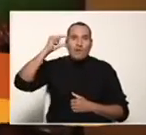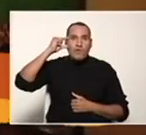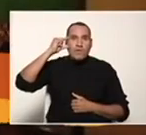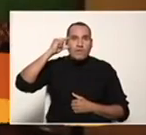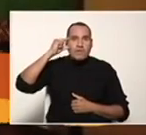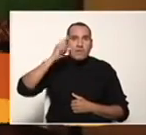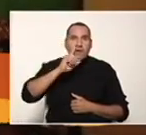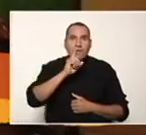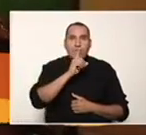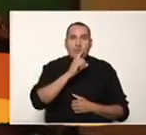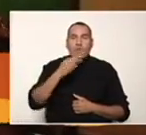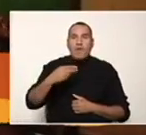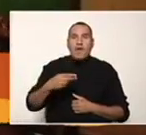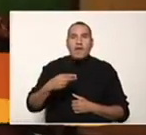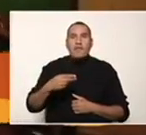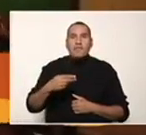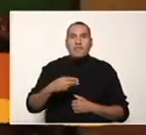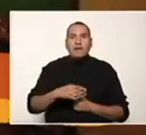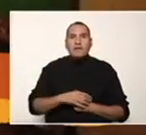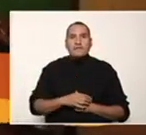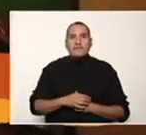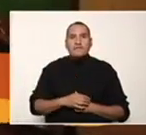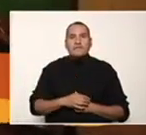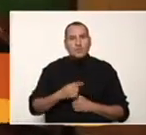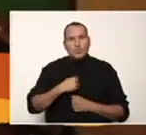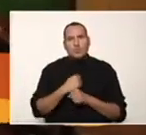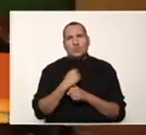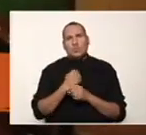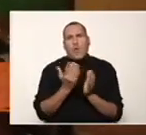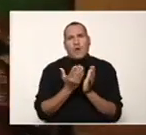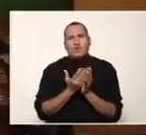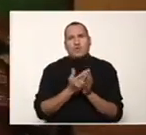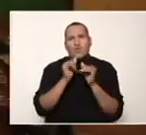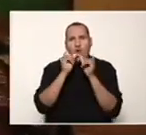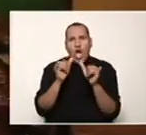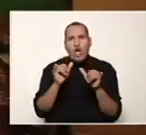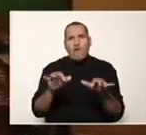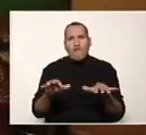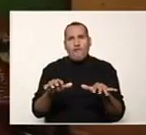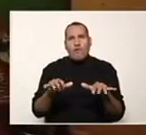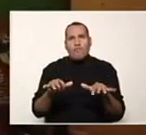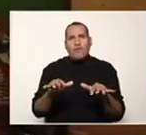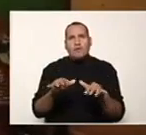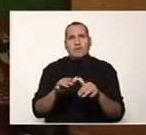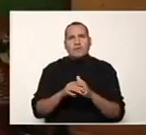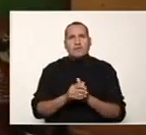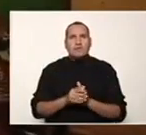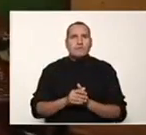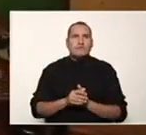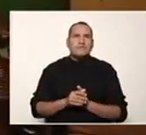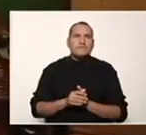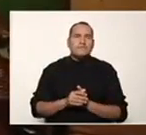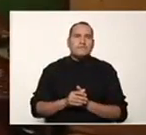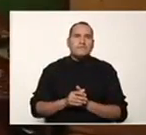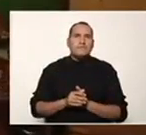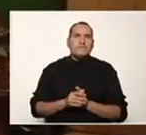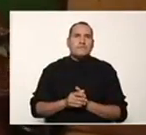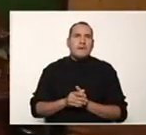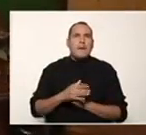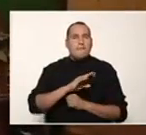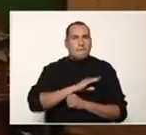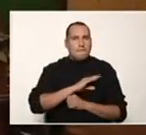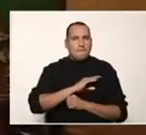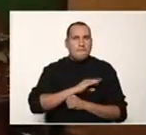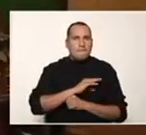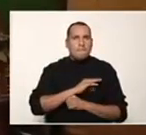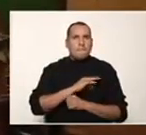serran firella estudió sexto año de informática en la institución ETCR en la hora chávez mi proyecto es